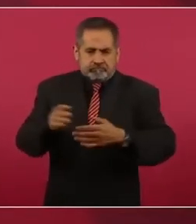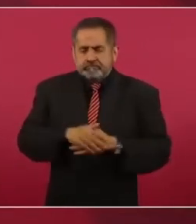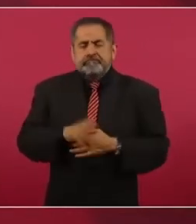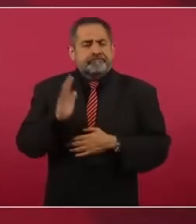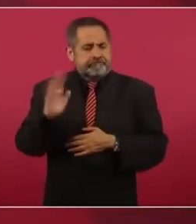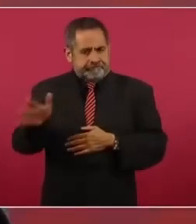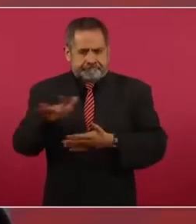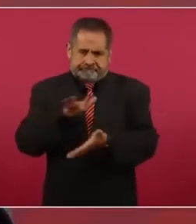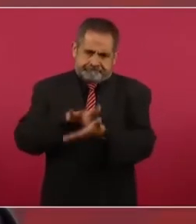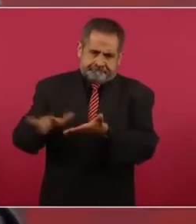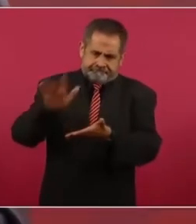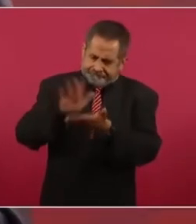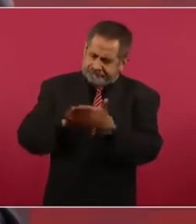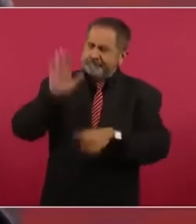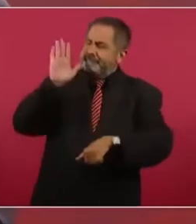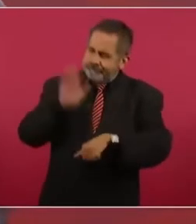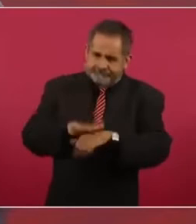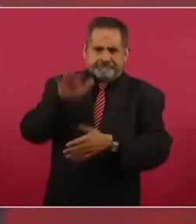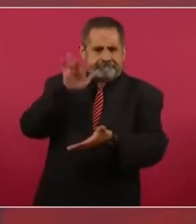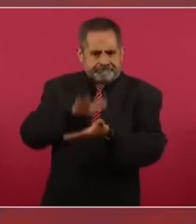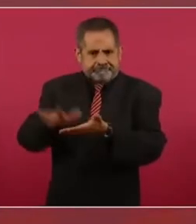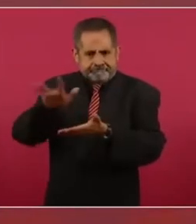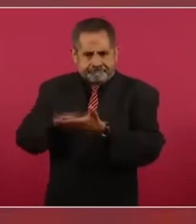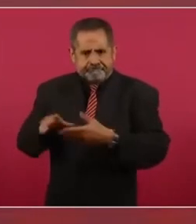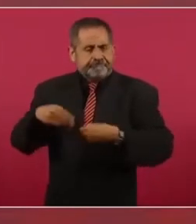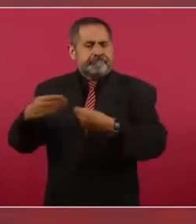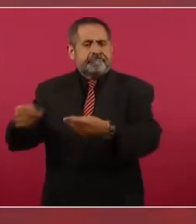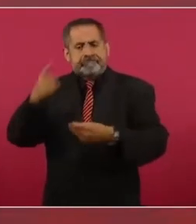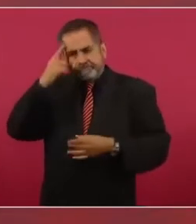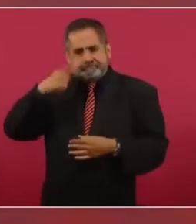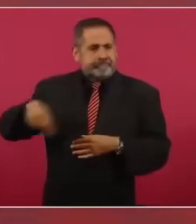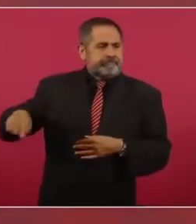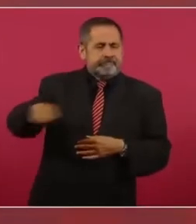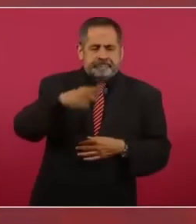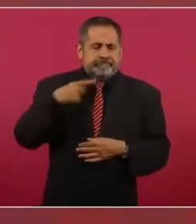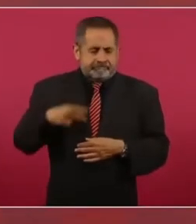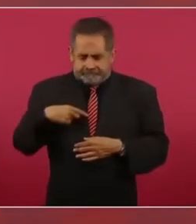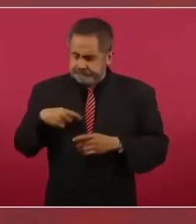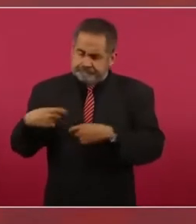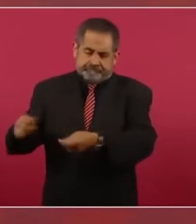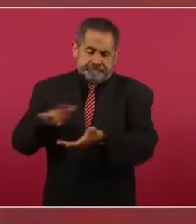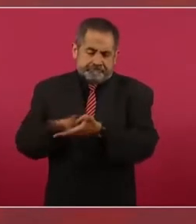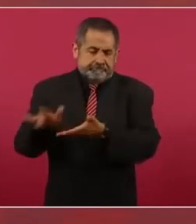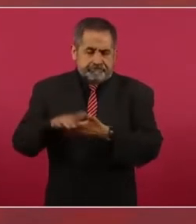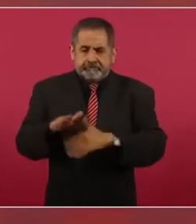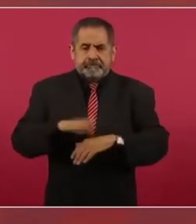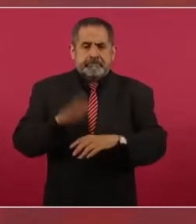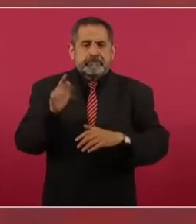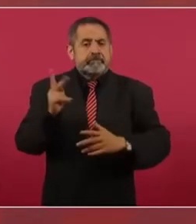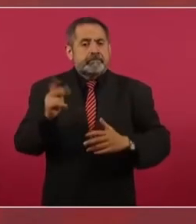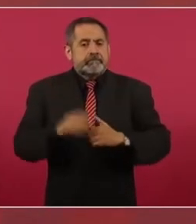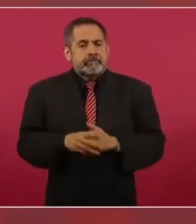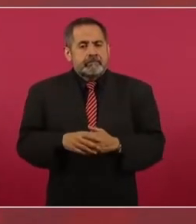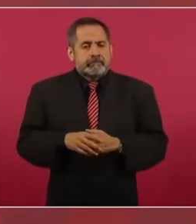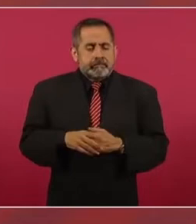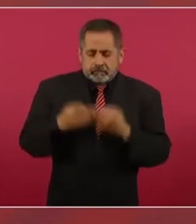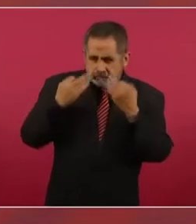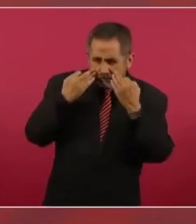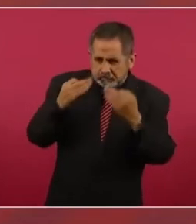está apoyando, pero más todavía a los damnificados. Pero ¿qué veo?